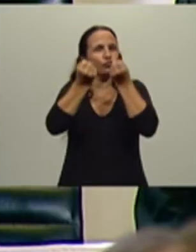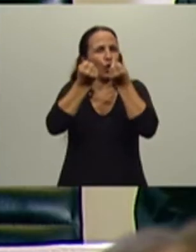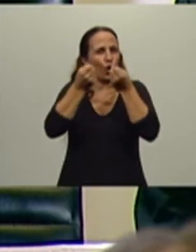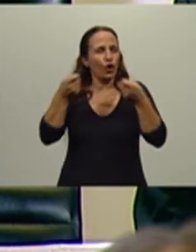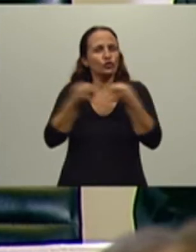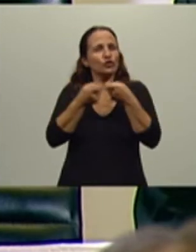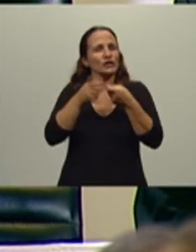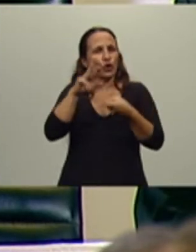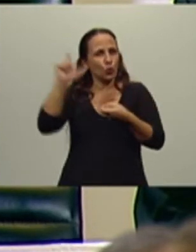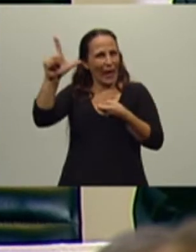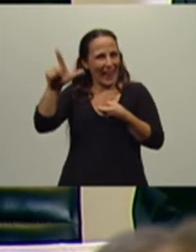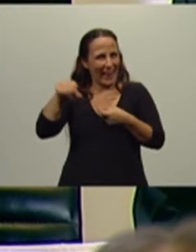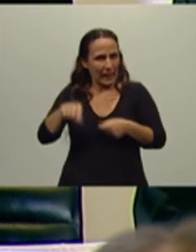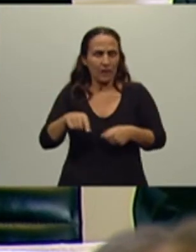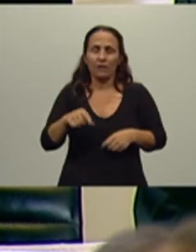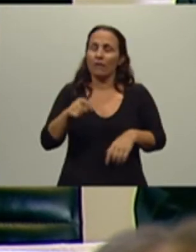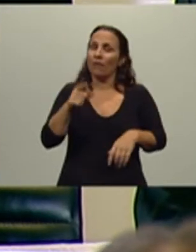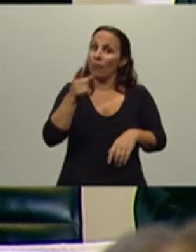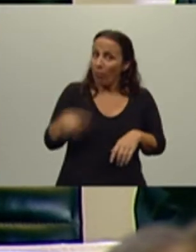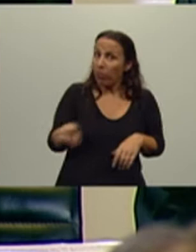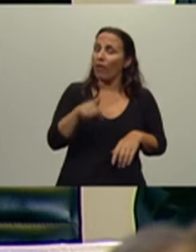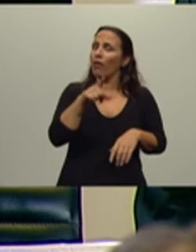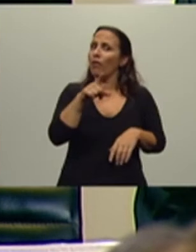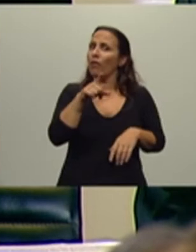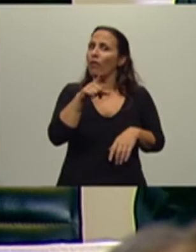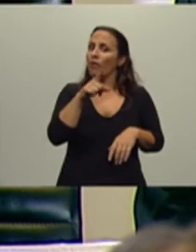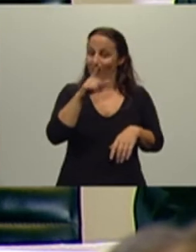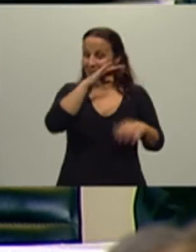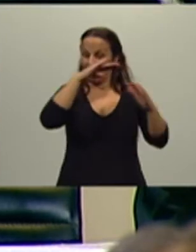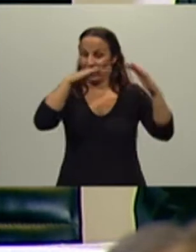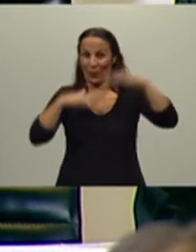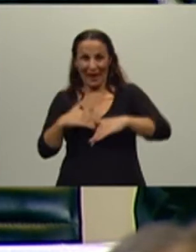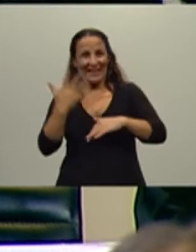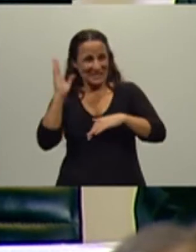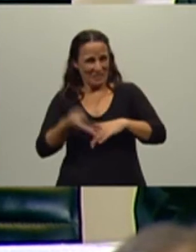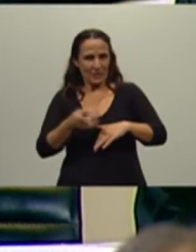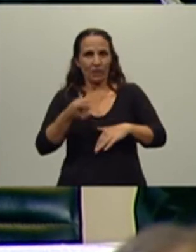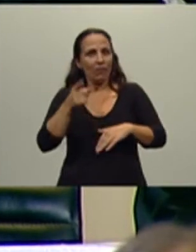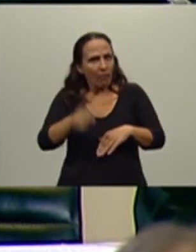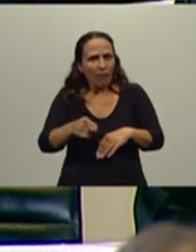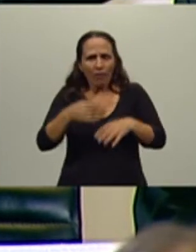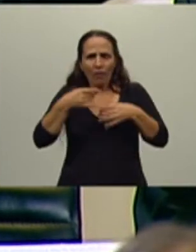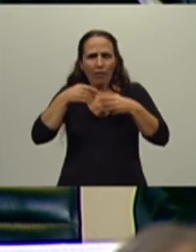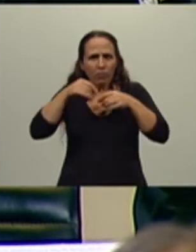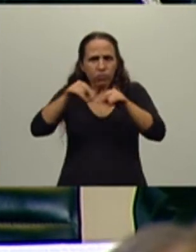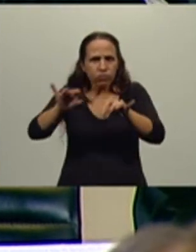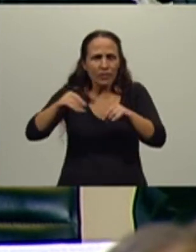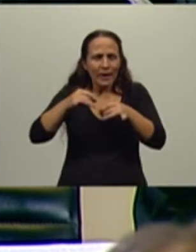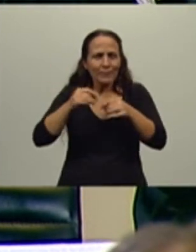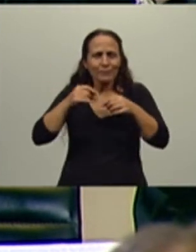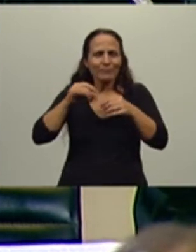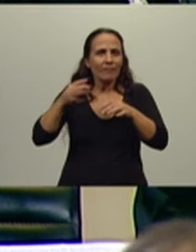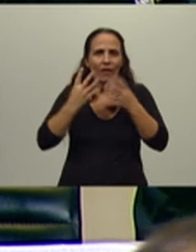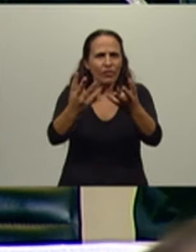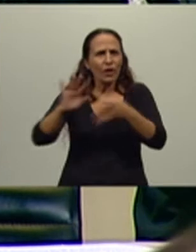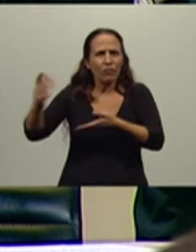la baja al 5%, sin embargo, se produce la cosecha más baja de toda la